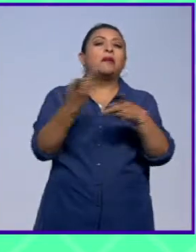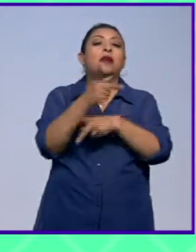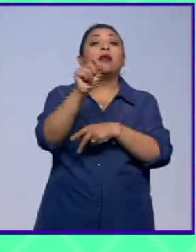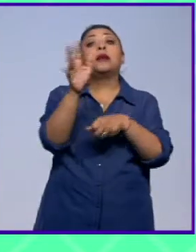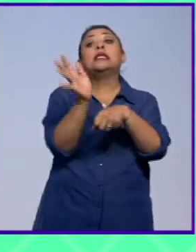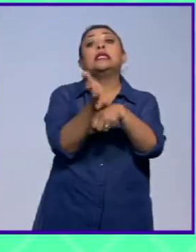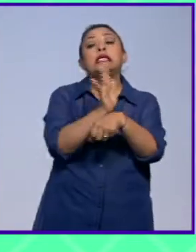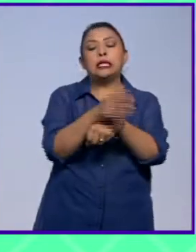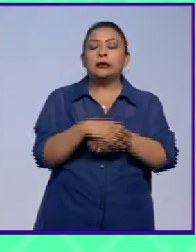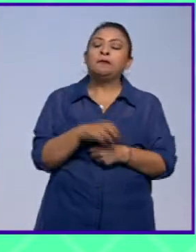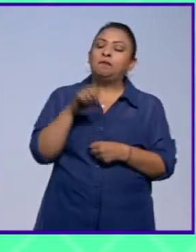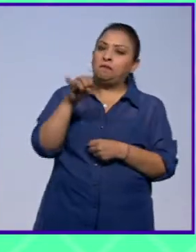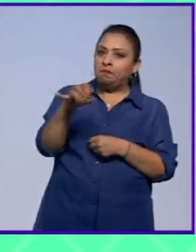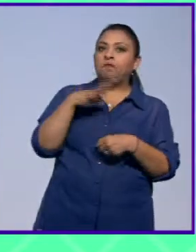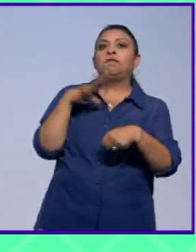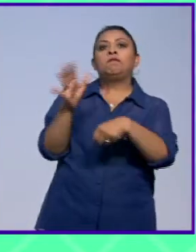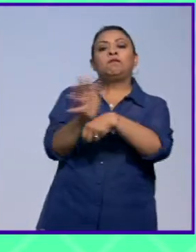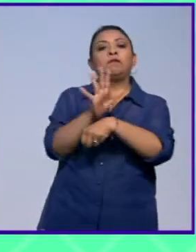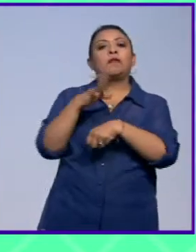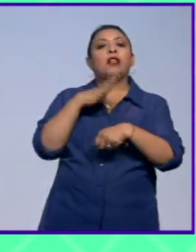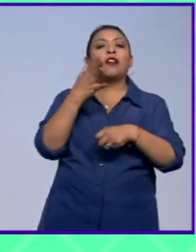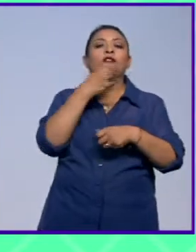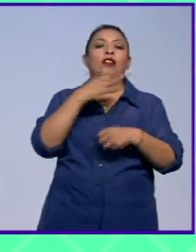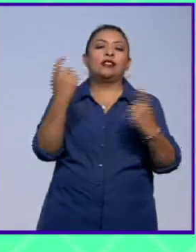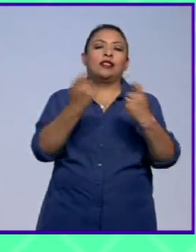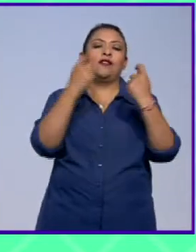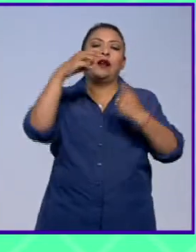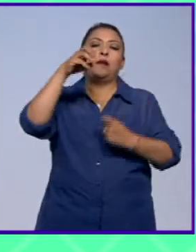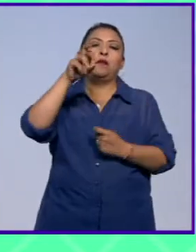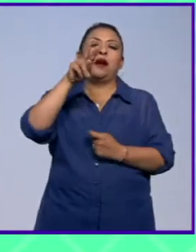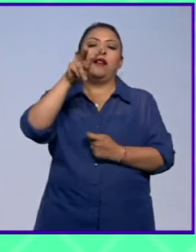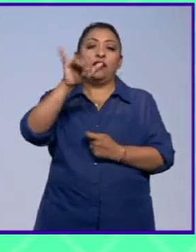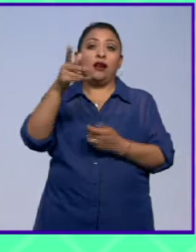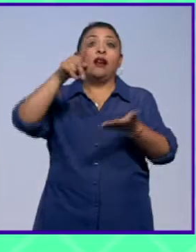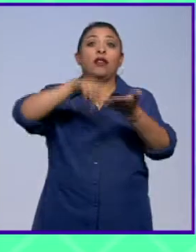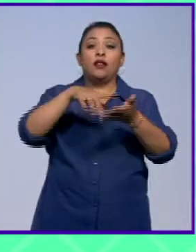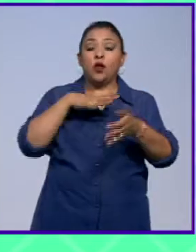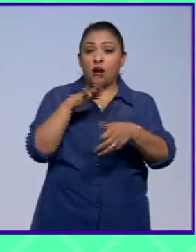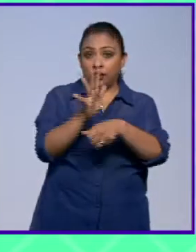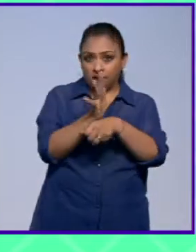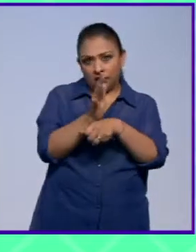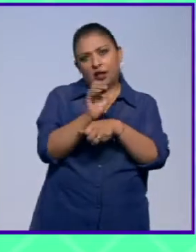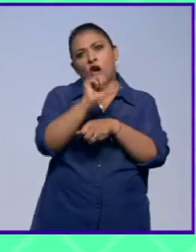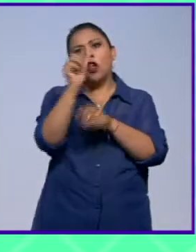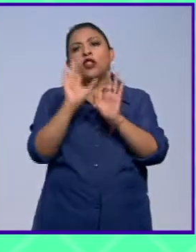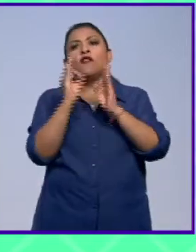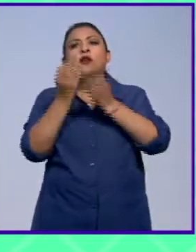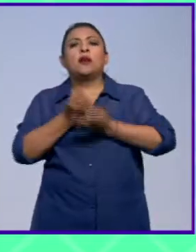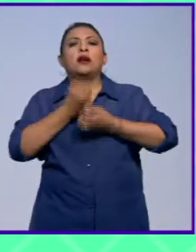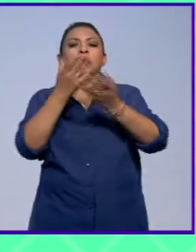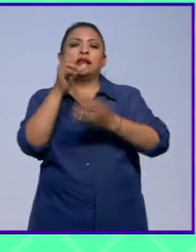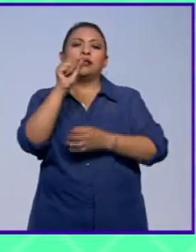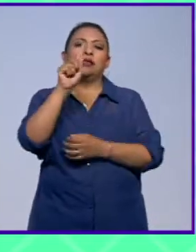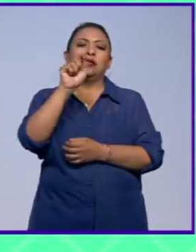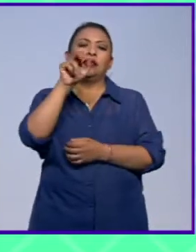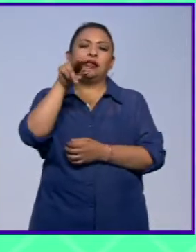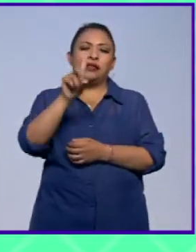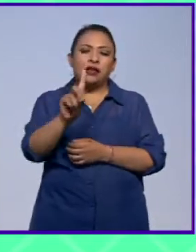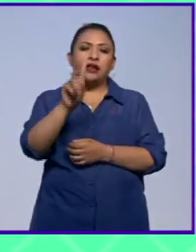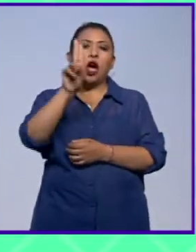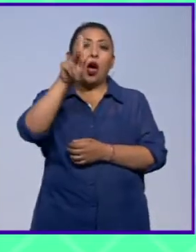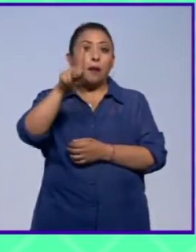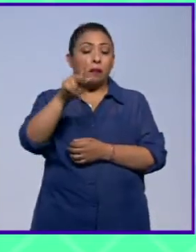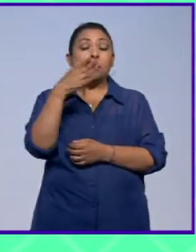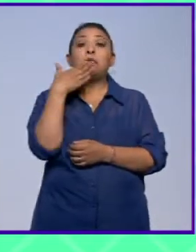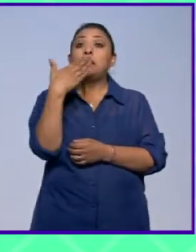cine, Laura. Sí, efectivamente. Tenemos el Festival Marvin que tiene efectivamente cine, pero también tiene otras manifestaciones como el stand-up. Se pone muy